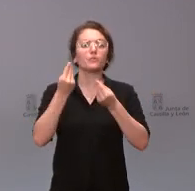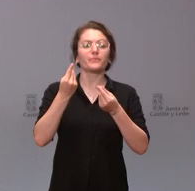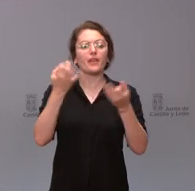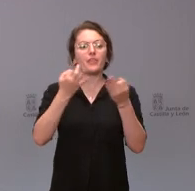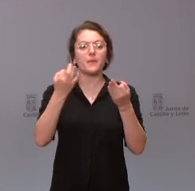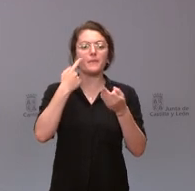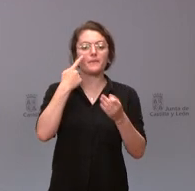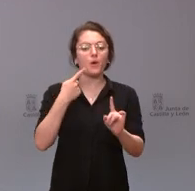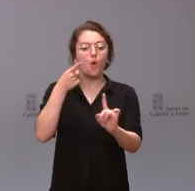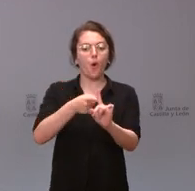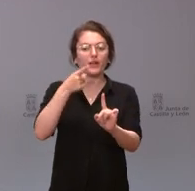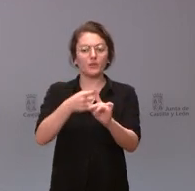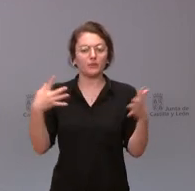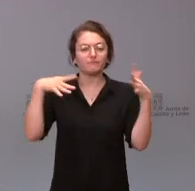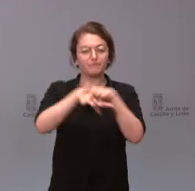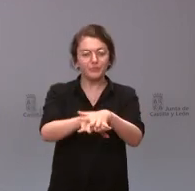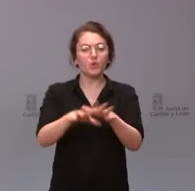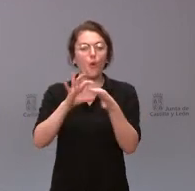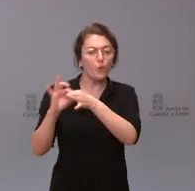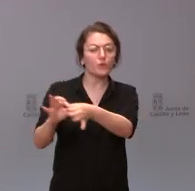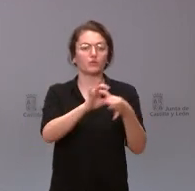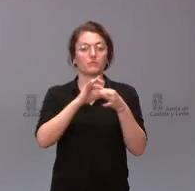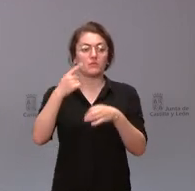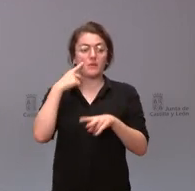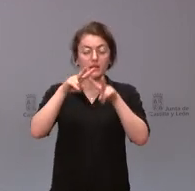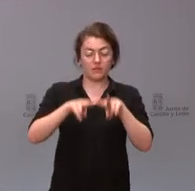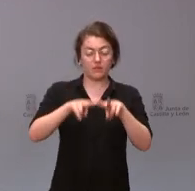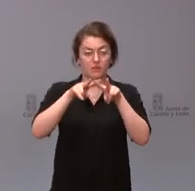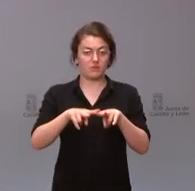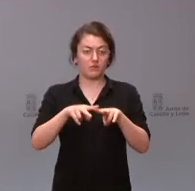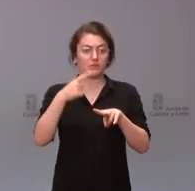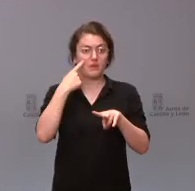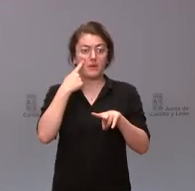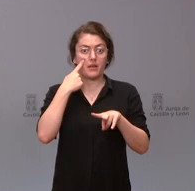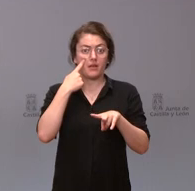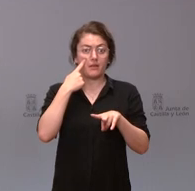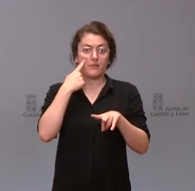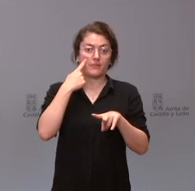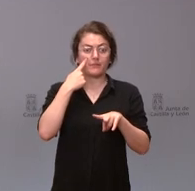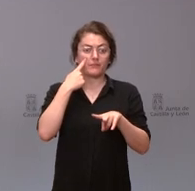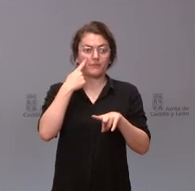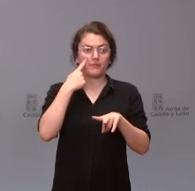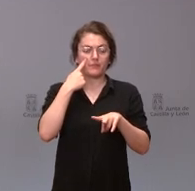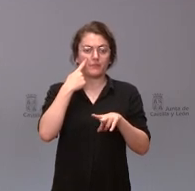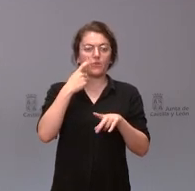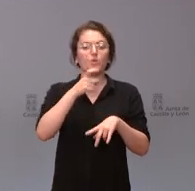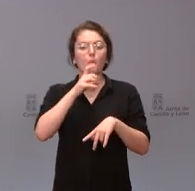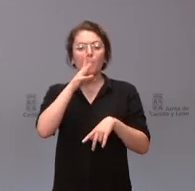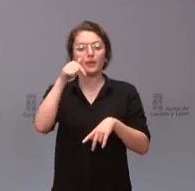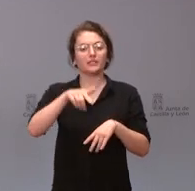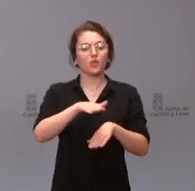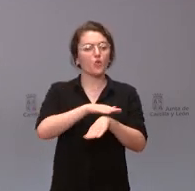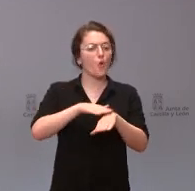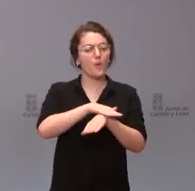todo caso examinaremos en qué medida esa norma es legislación básica del ámbito nacional este es un gobierno que más allá de que le